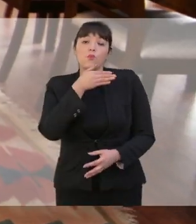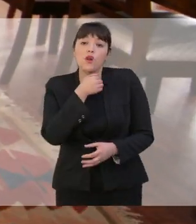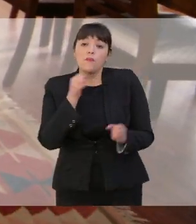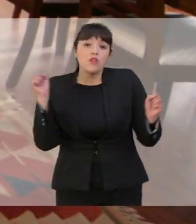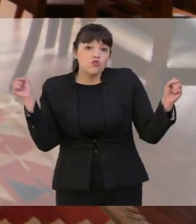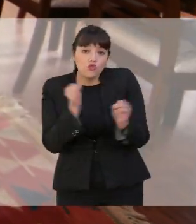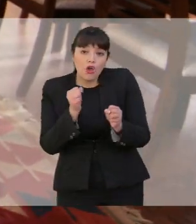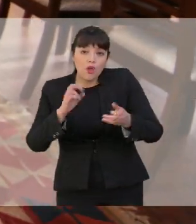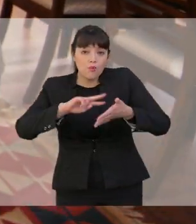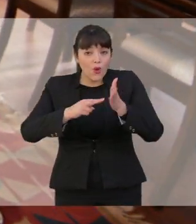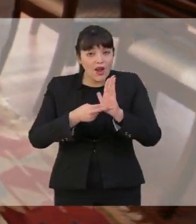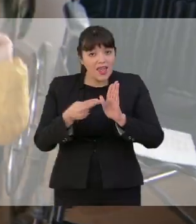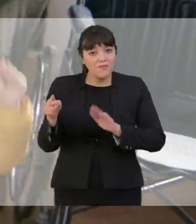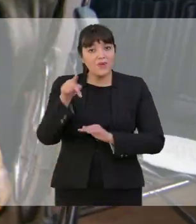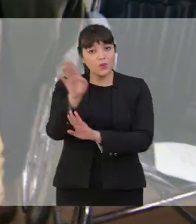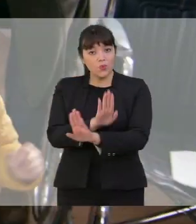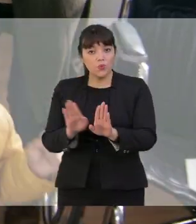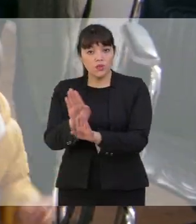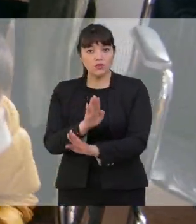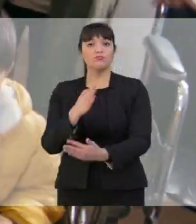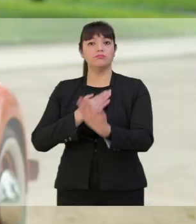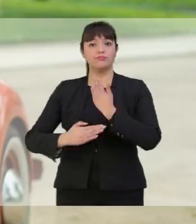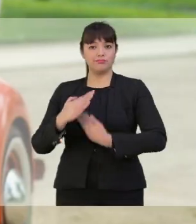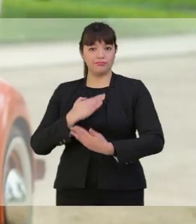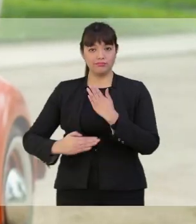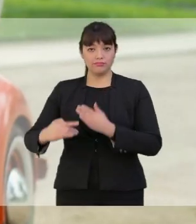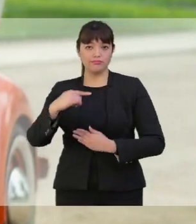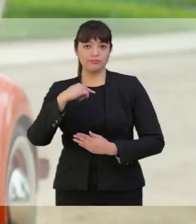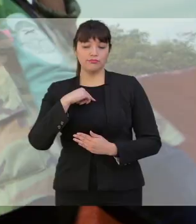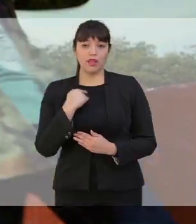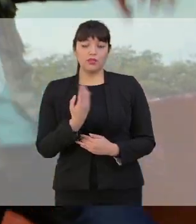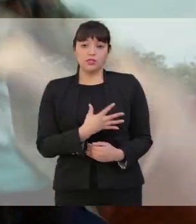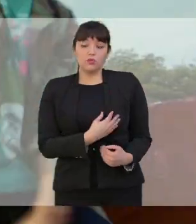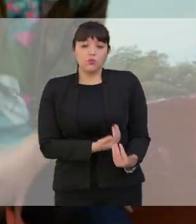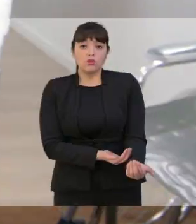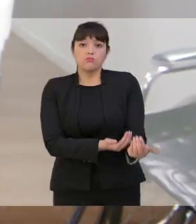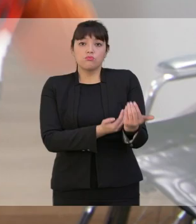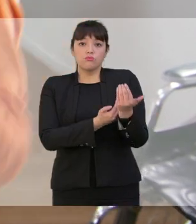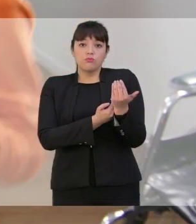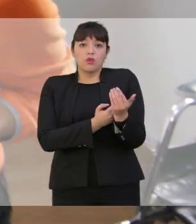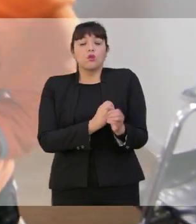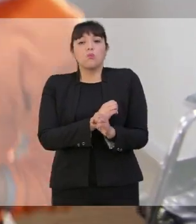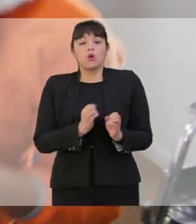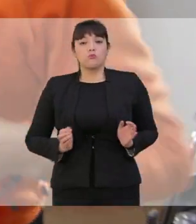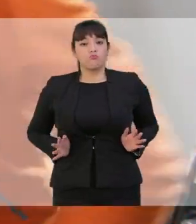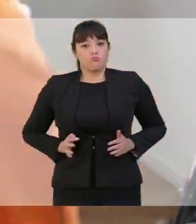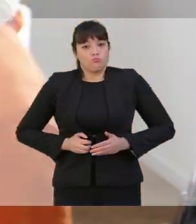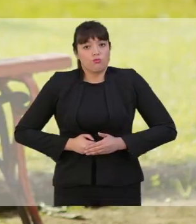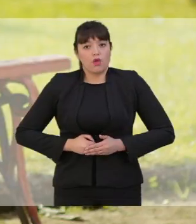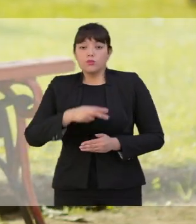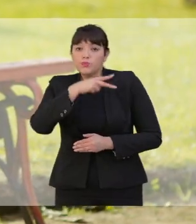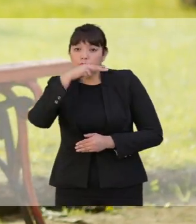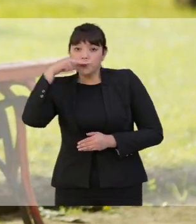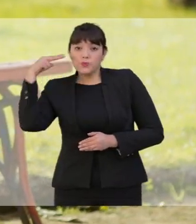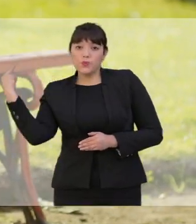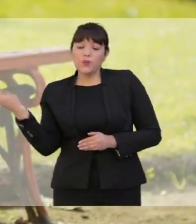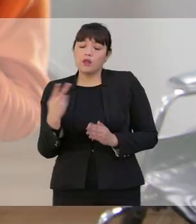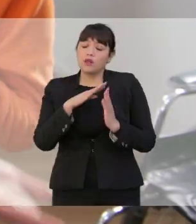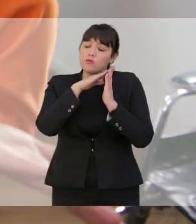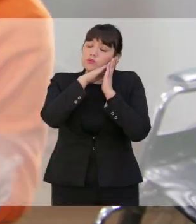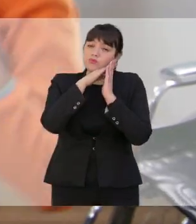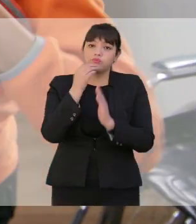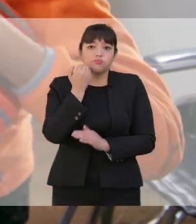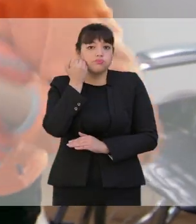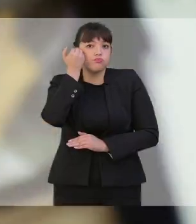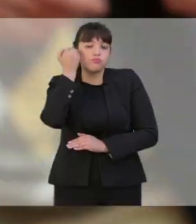Por un invierno sin complicación, si te cuidas tú, también me cuido yo. Si a tu guagua se le hunde las costillas al respirar, si